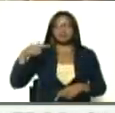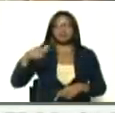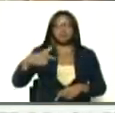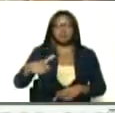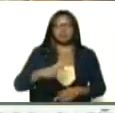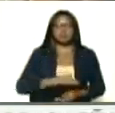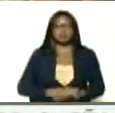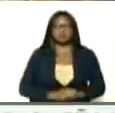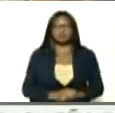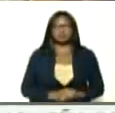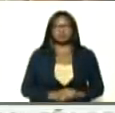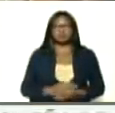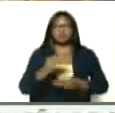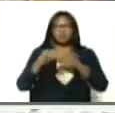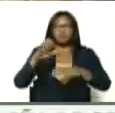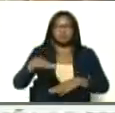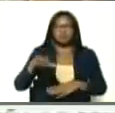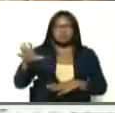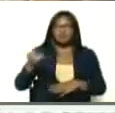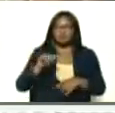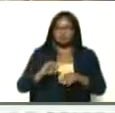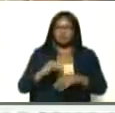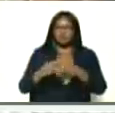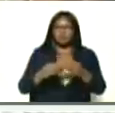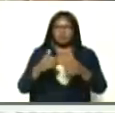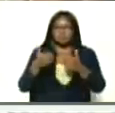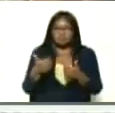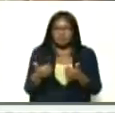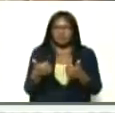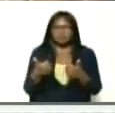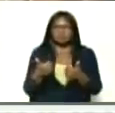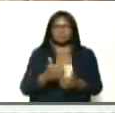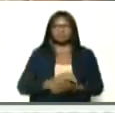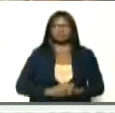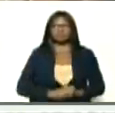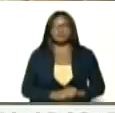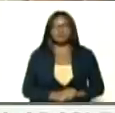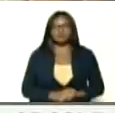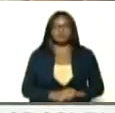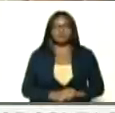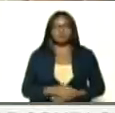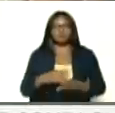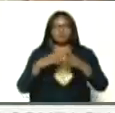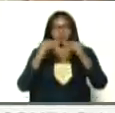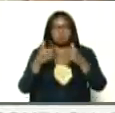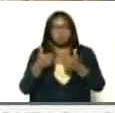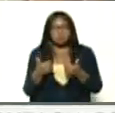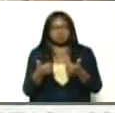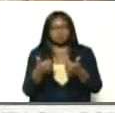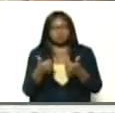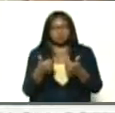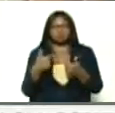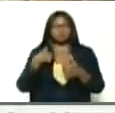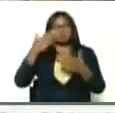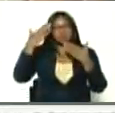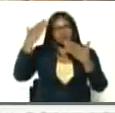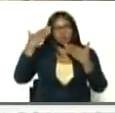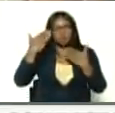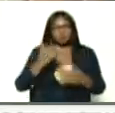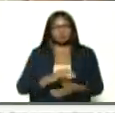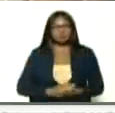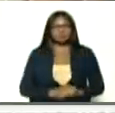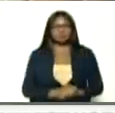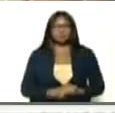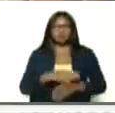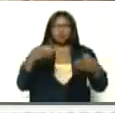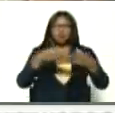¿Cómo está José Hipólito? ¿Todo bien? ¿Todo bien? Hipólito, mi saludo, pues, el